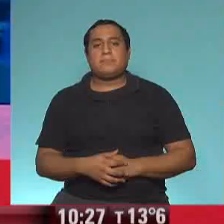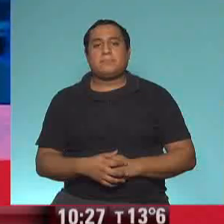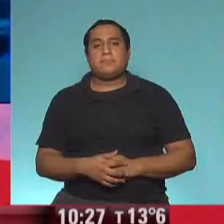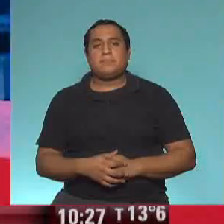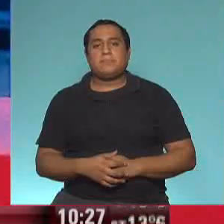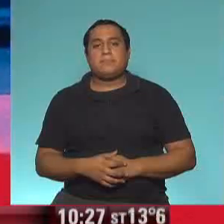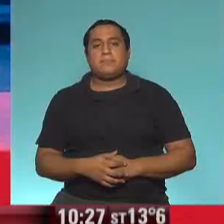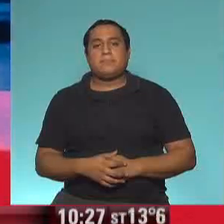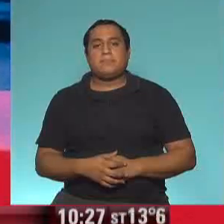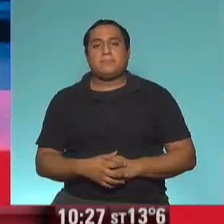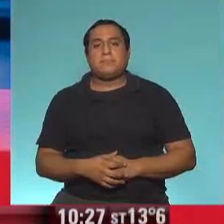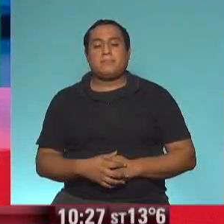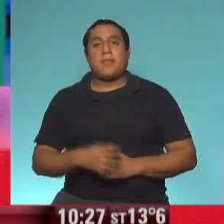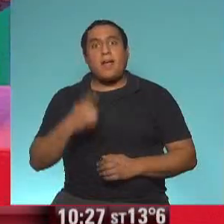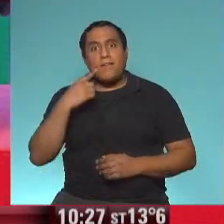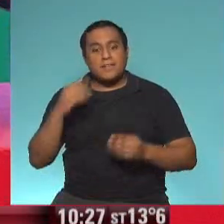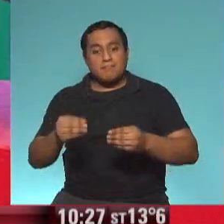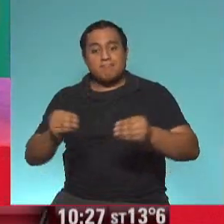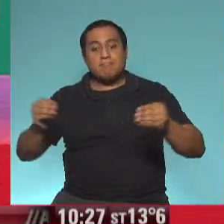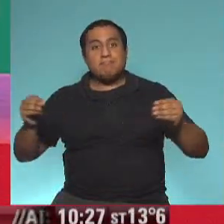Ah. Ah, mirá.